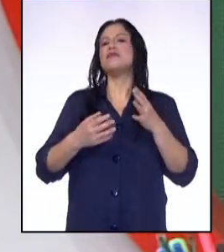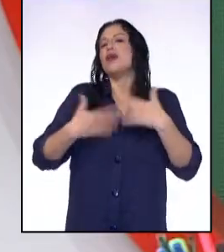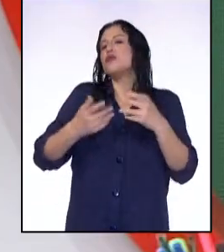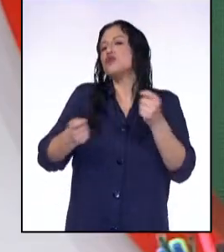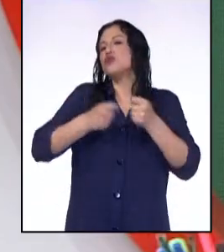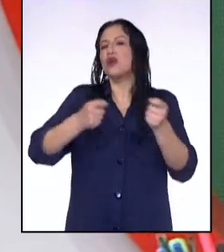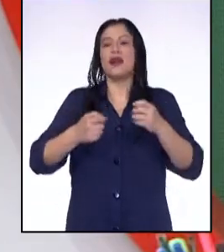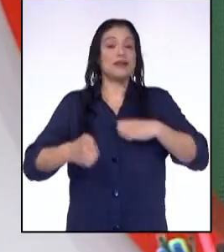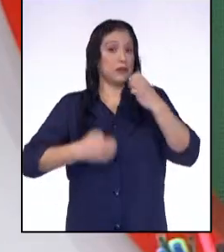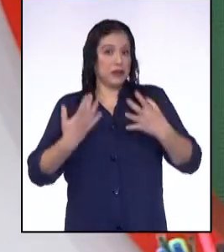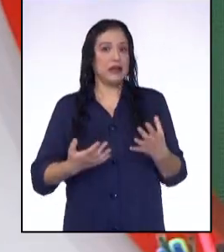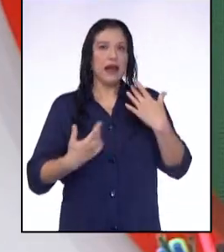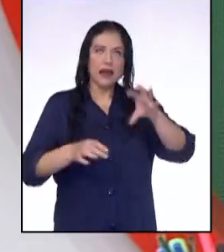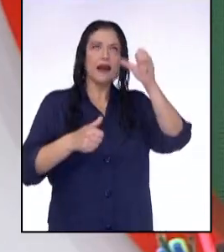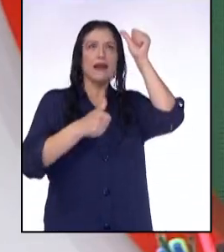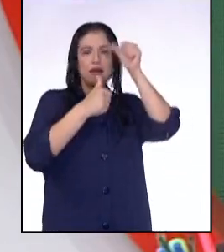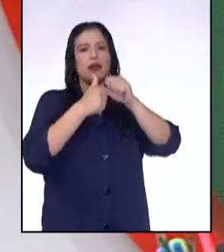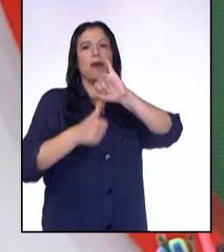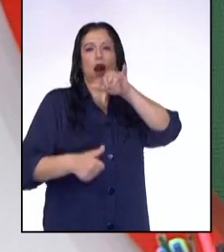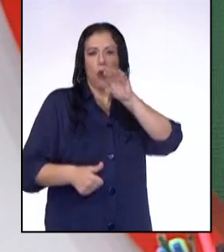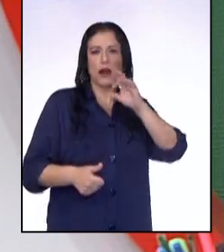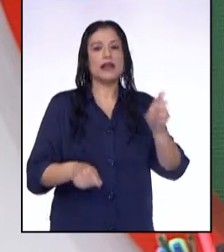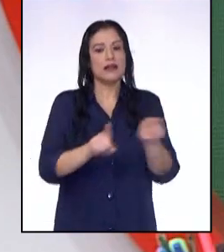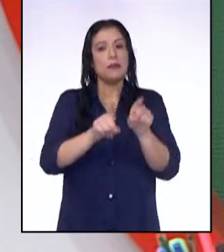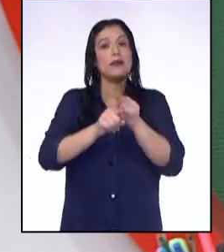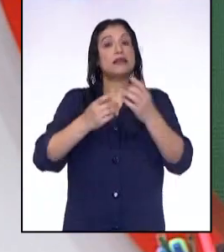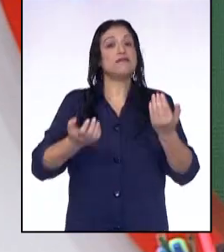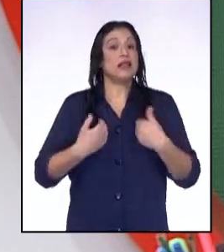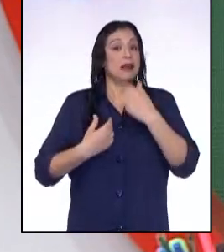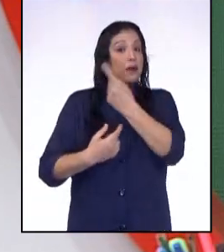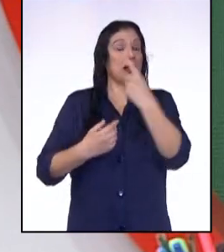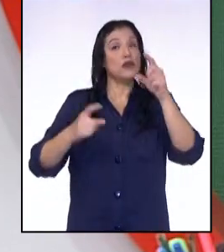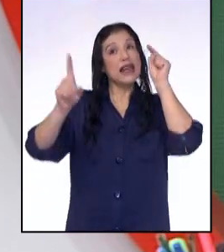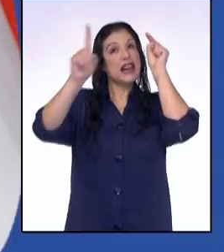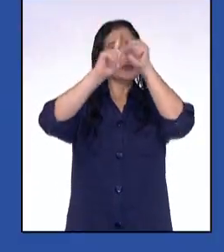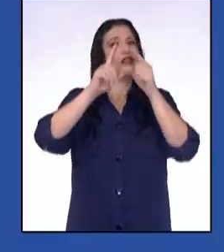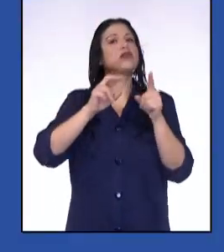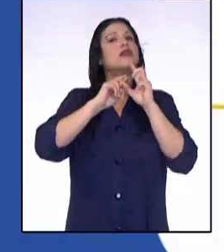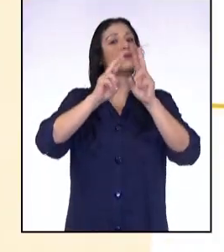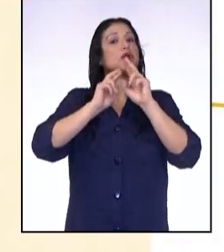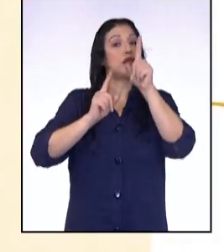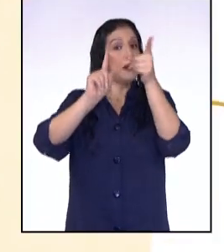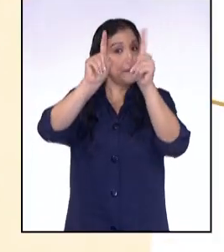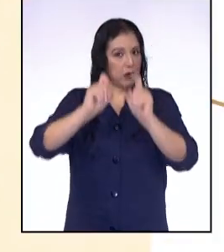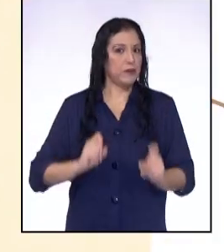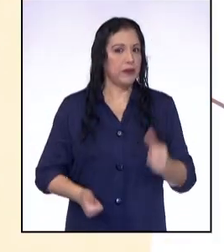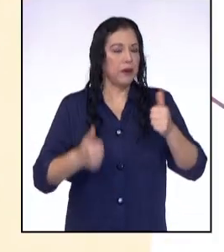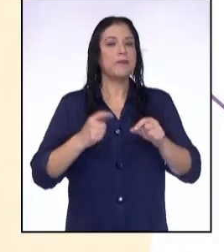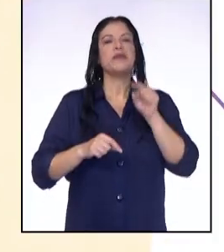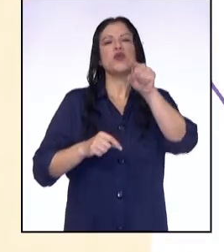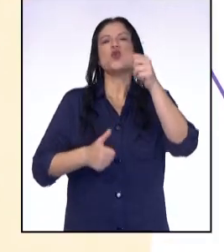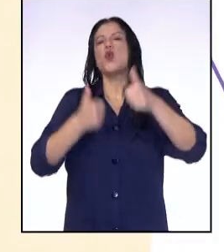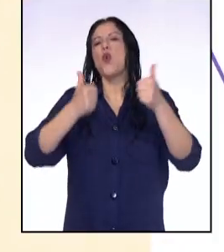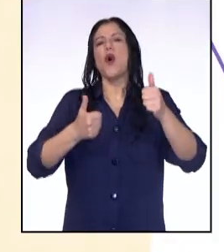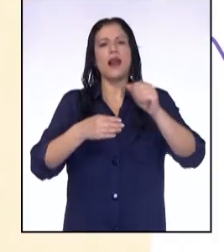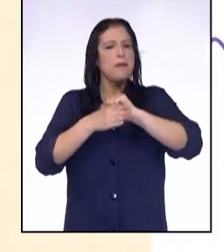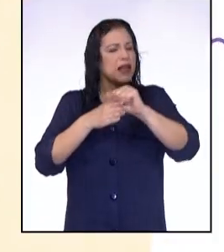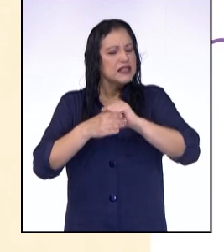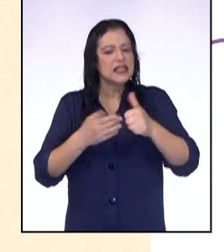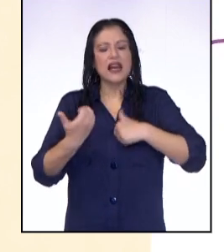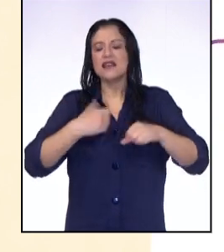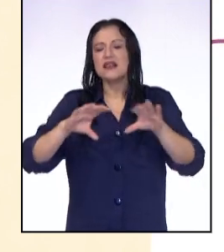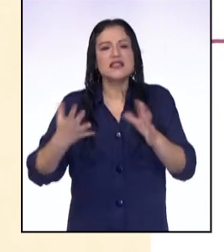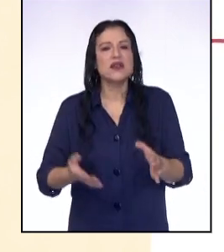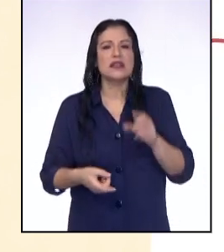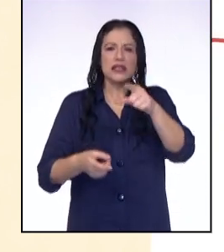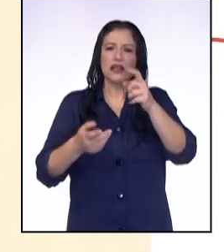mencionas a Joaquín, recuerdo que también teníamos el reto de responder a una pregunta. ¿Qué prácticas cotidianas o acciones